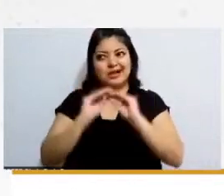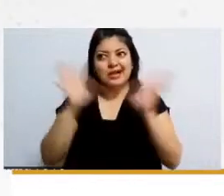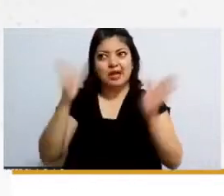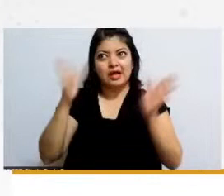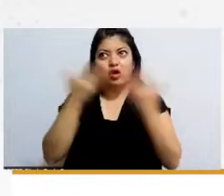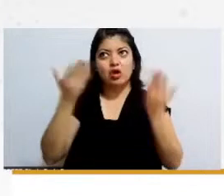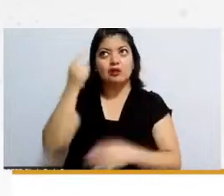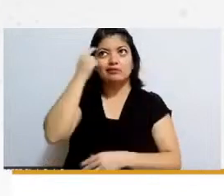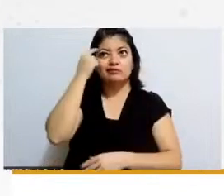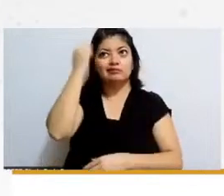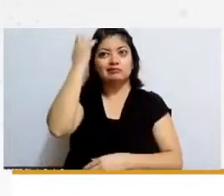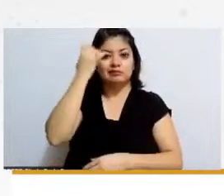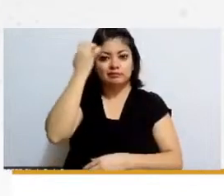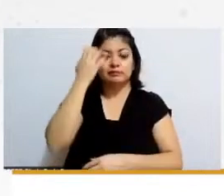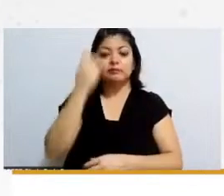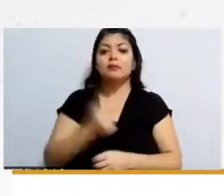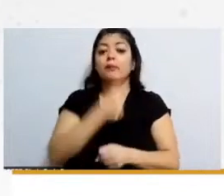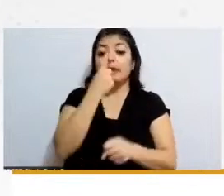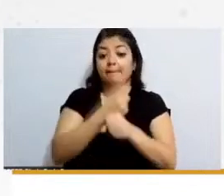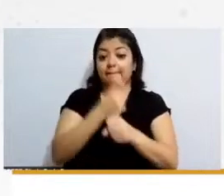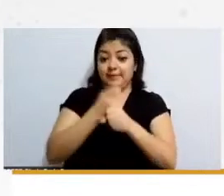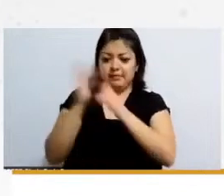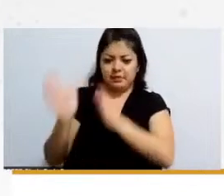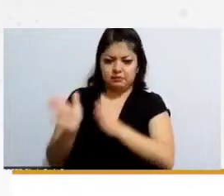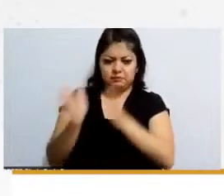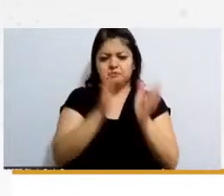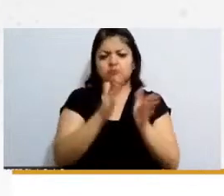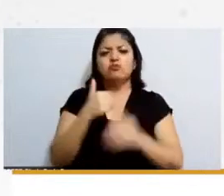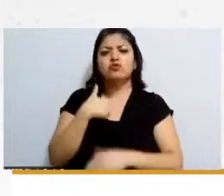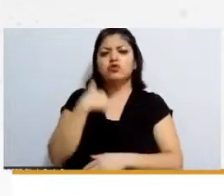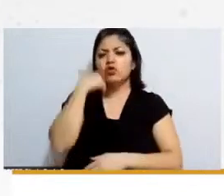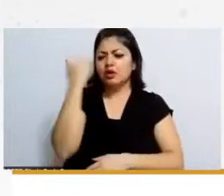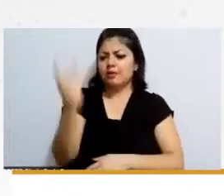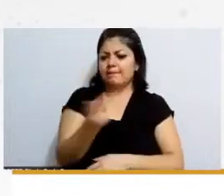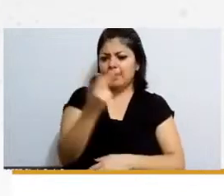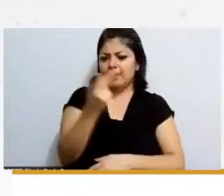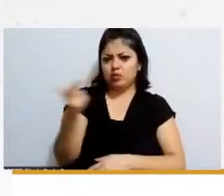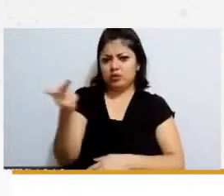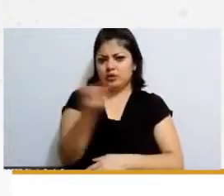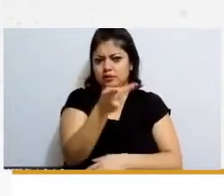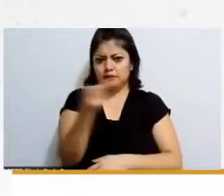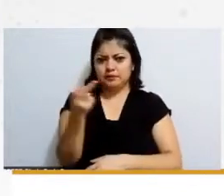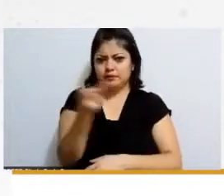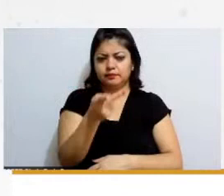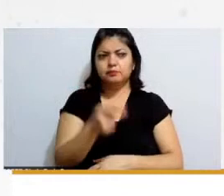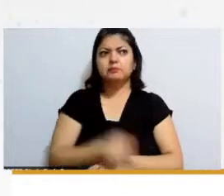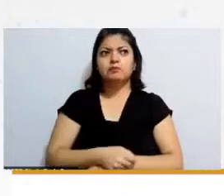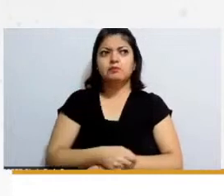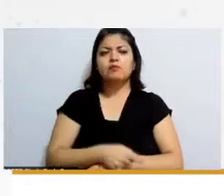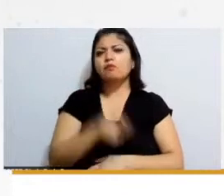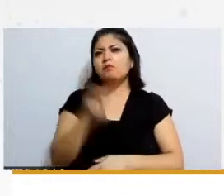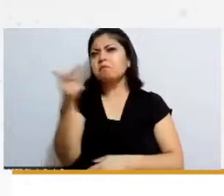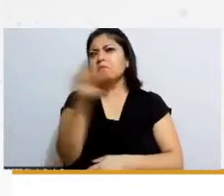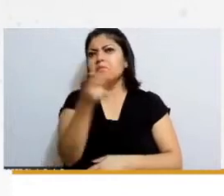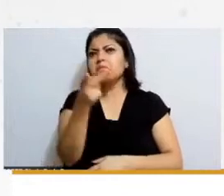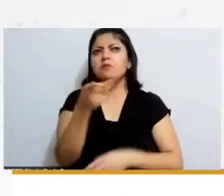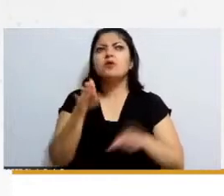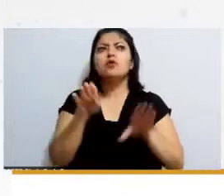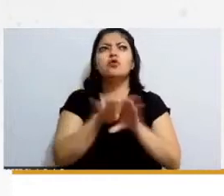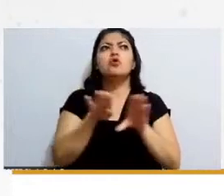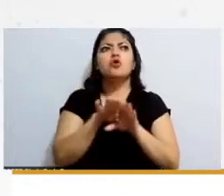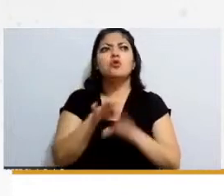para apuntalar este primer bloque me gustaría preguntarles a las dos ustedes metodológicamente cómo ven